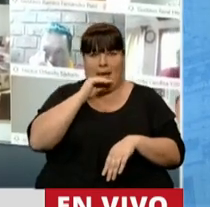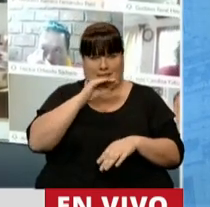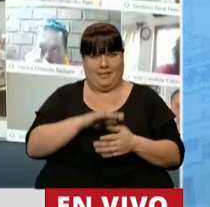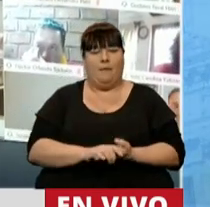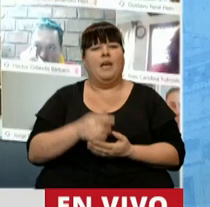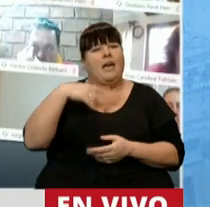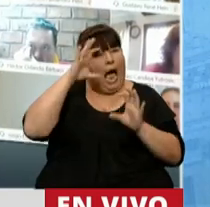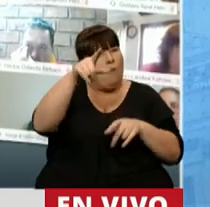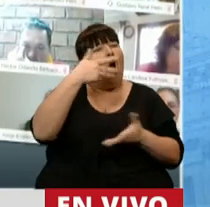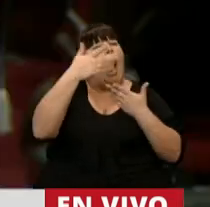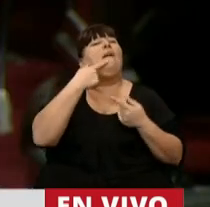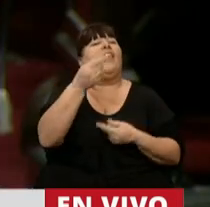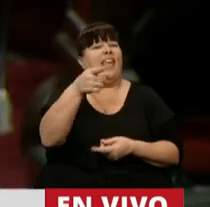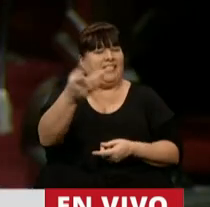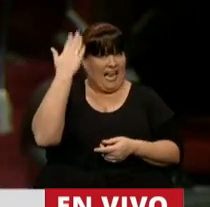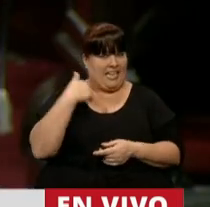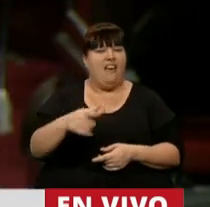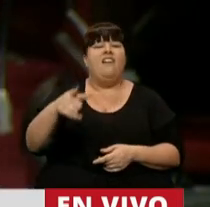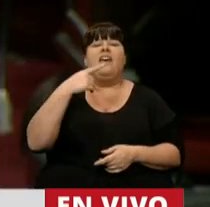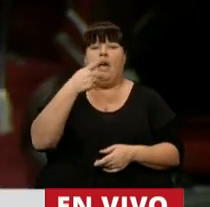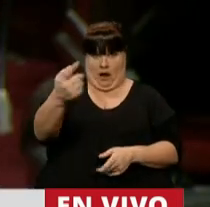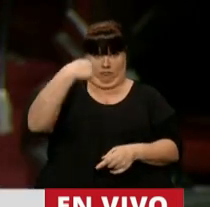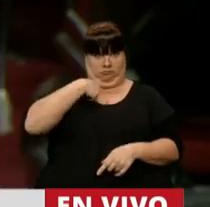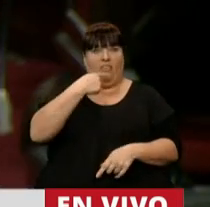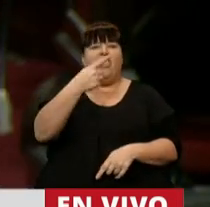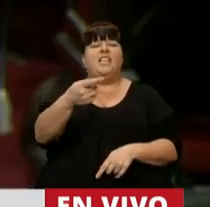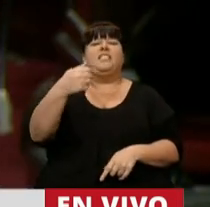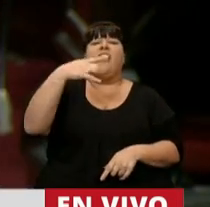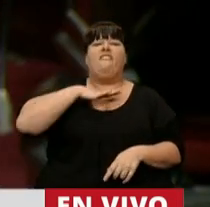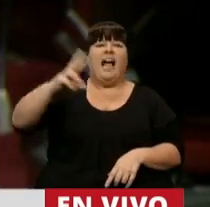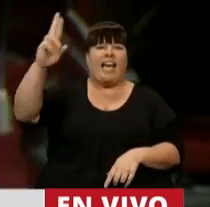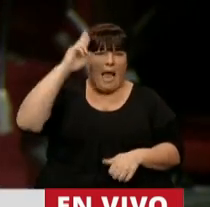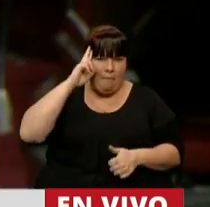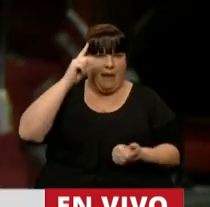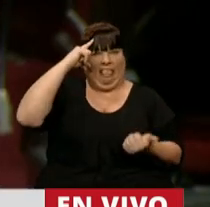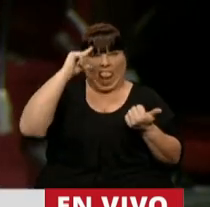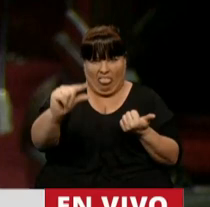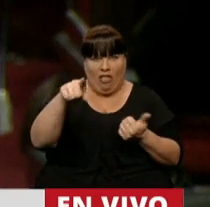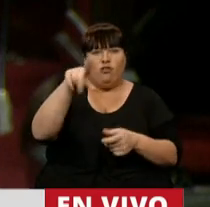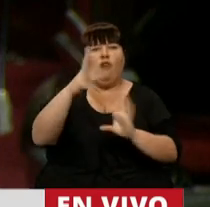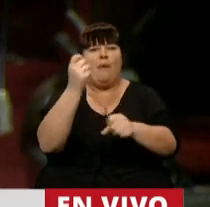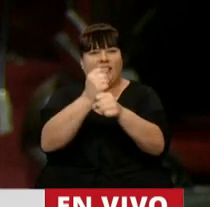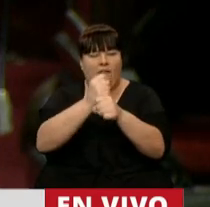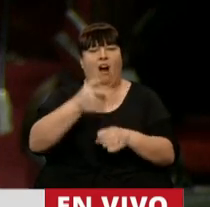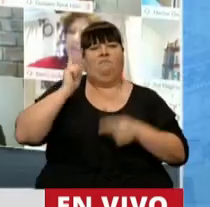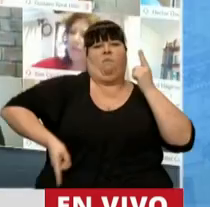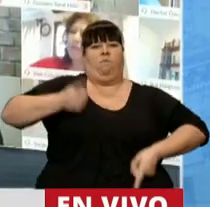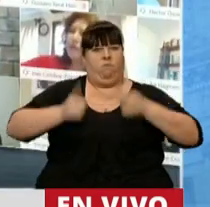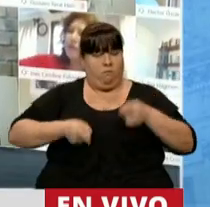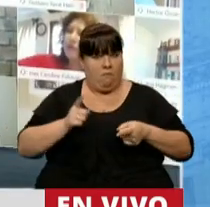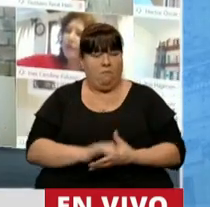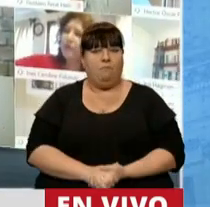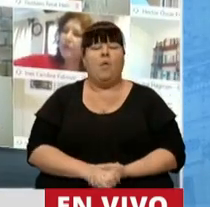Y le recuerdo sus palabras, porque sus palabras fueron una falta, casi a mí, una falta de respeto, una ignorancia de sus funciones y un abuso de poder.